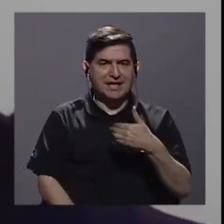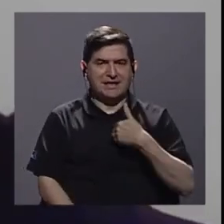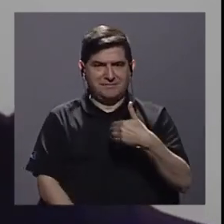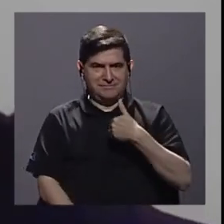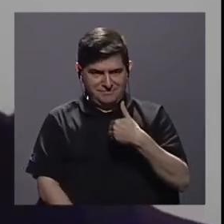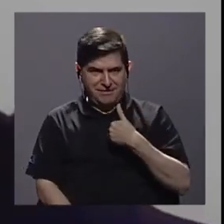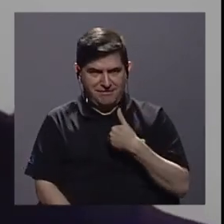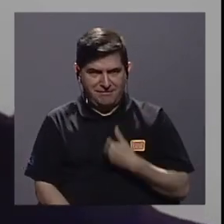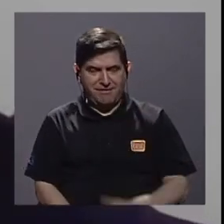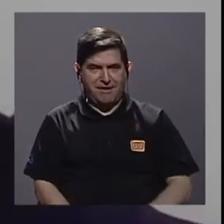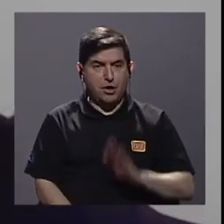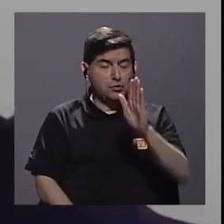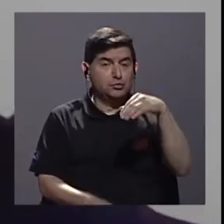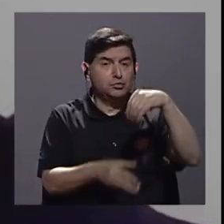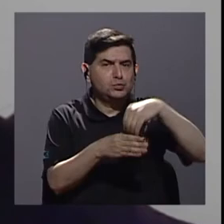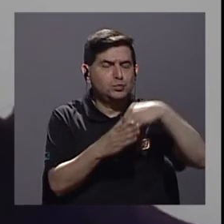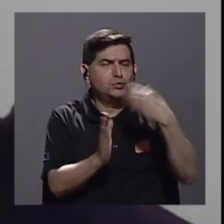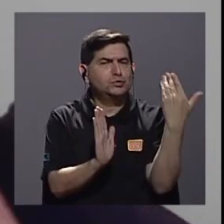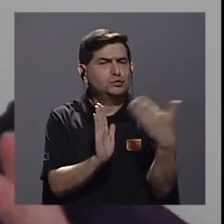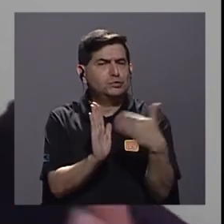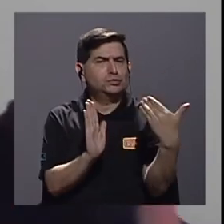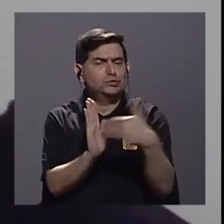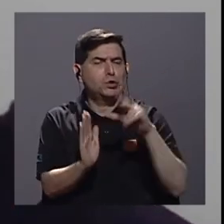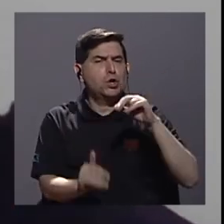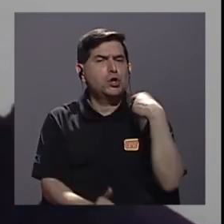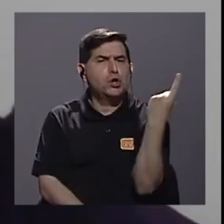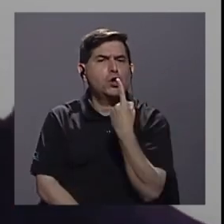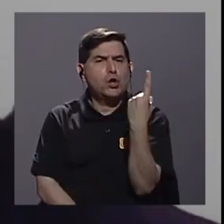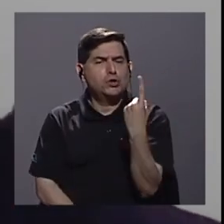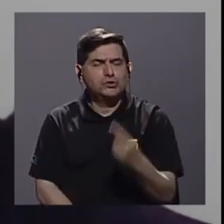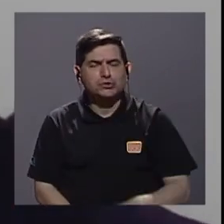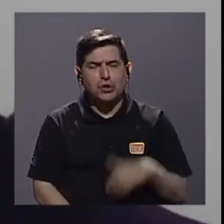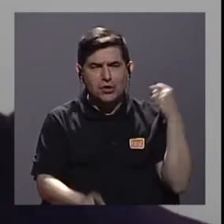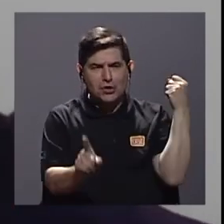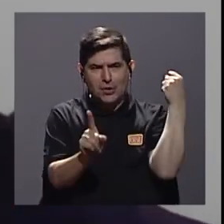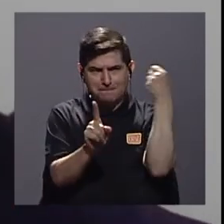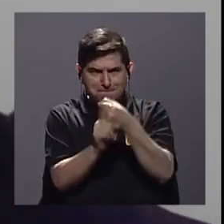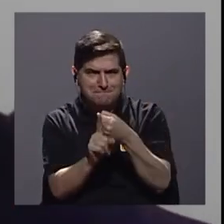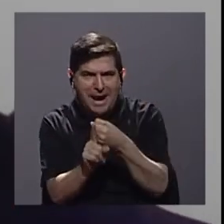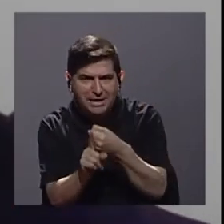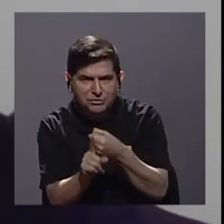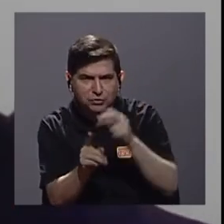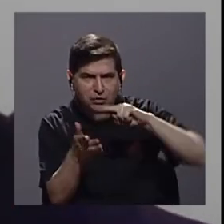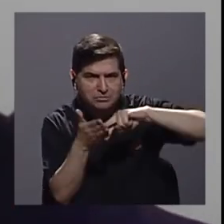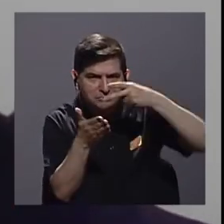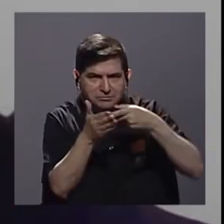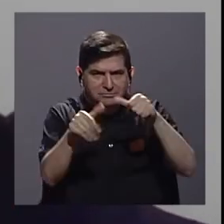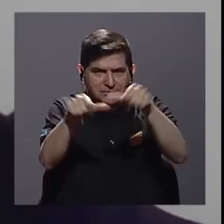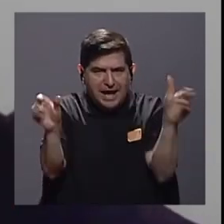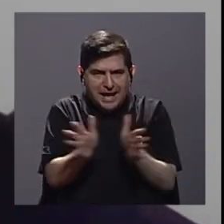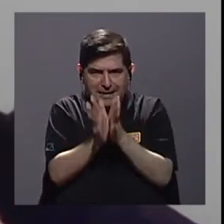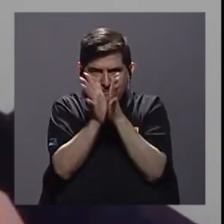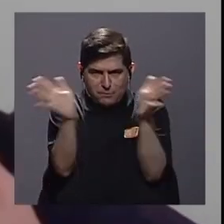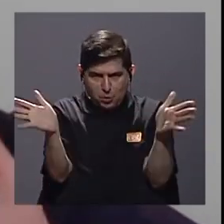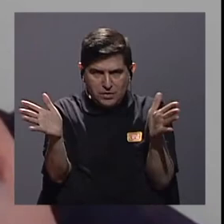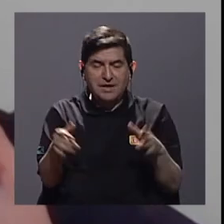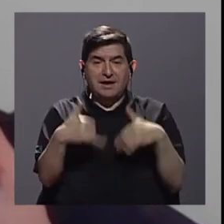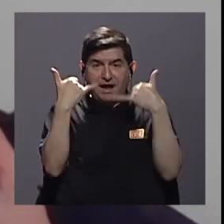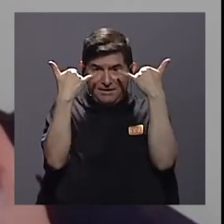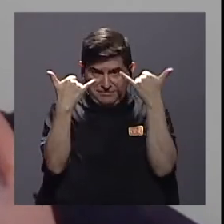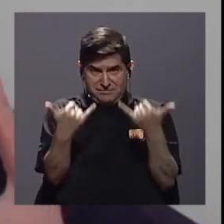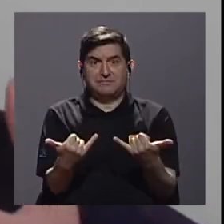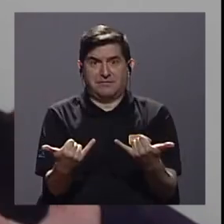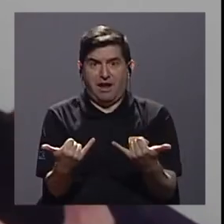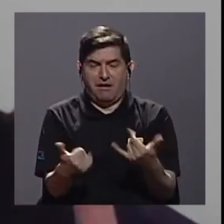sus ingresos afectados, ¿verdad? No solo con el impacto consiguiente en el sector público, pero ya a